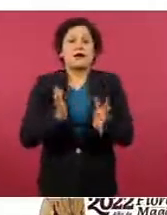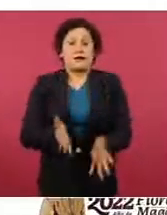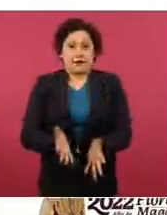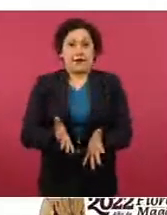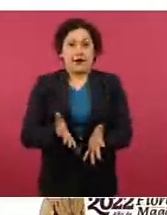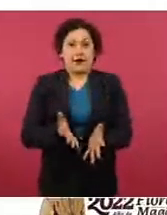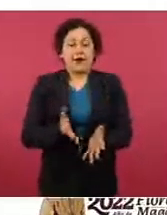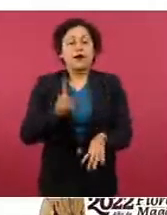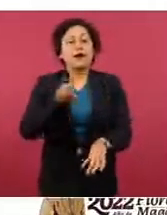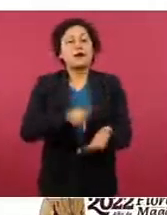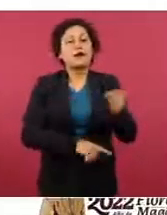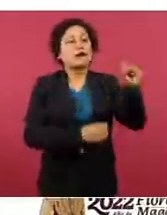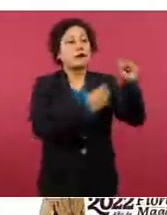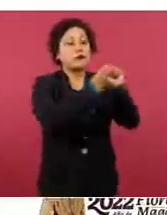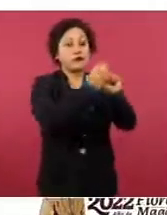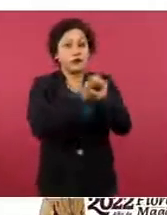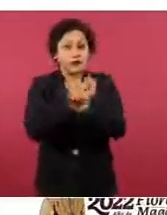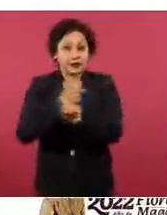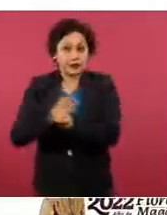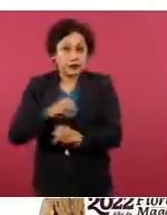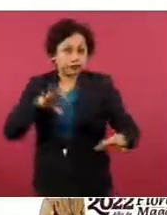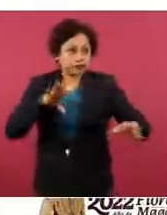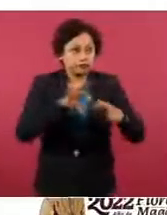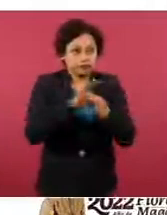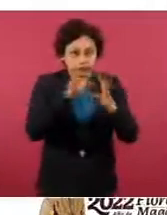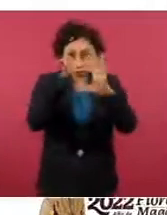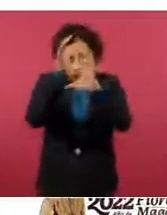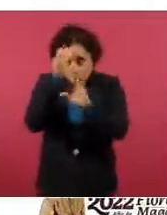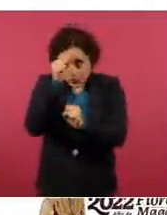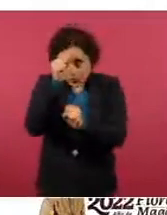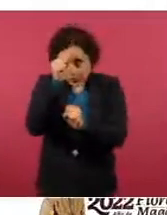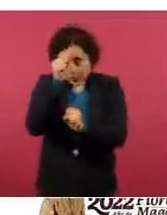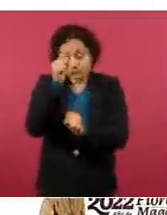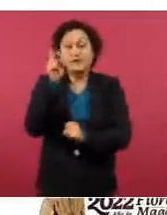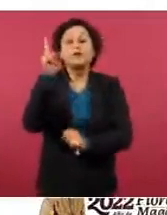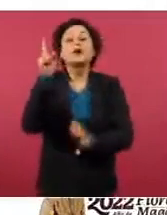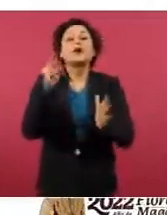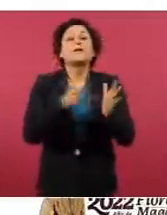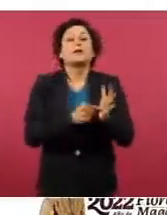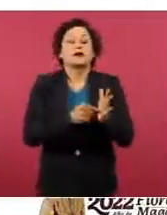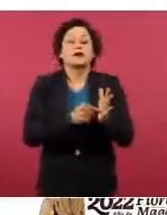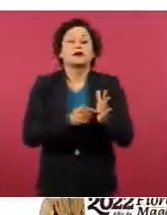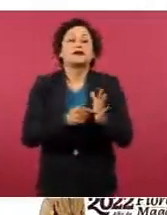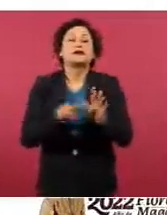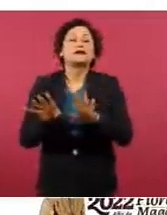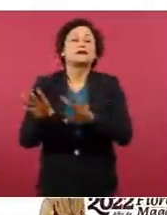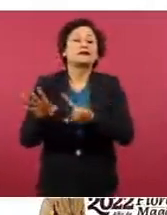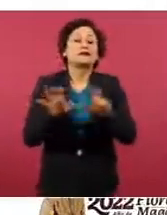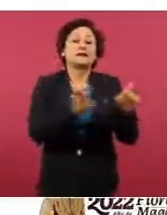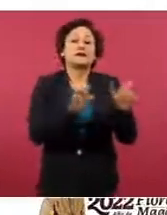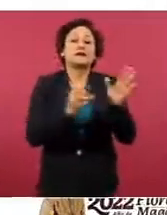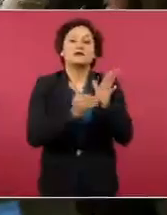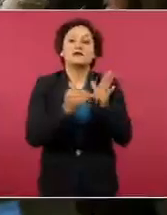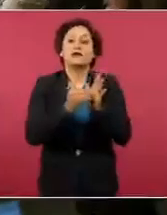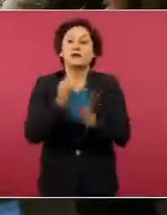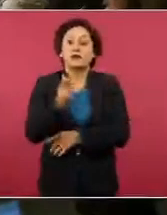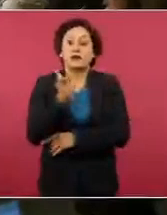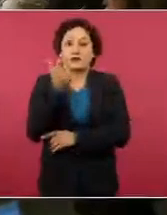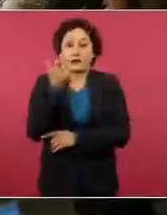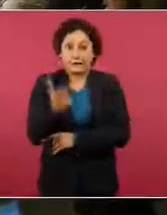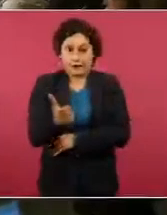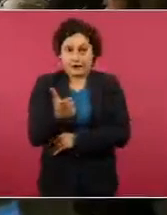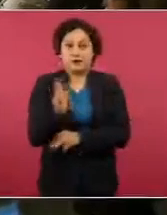entidades más de mil 700 millones de pesos, como está en esta